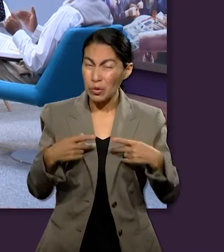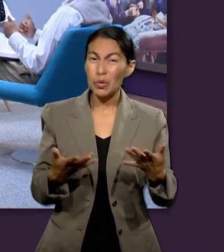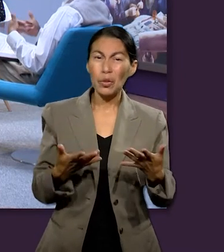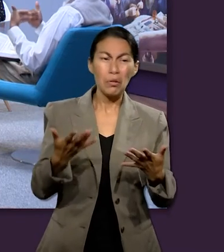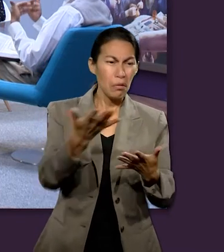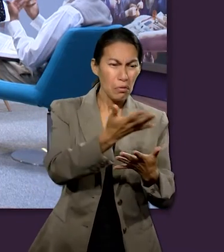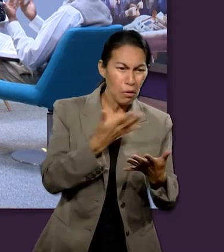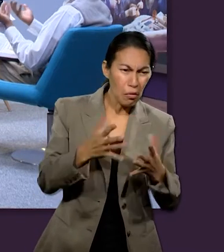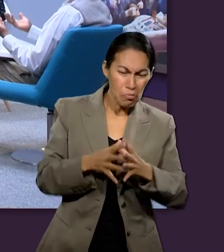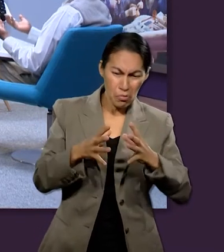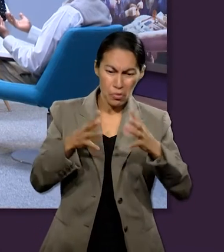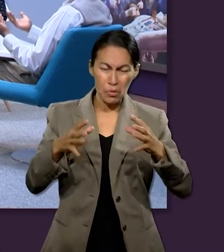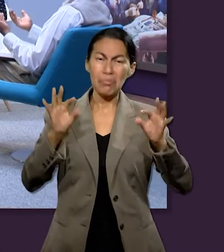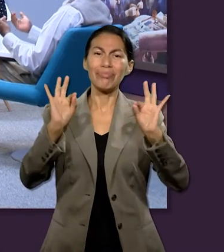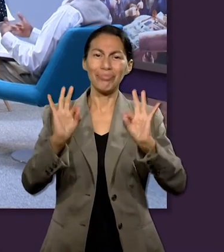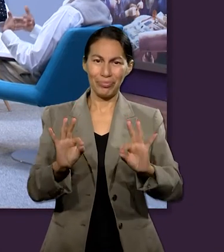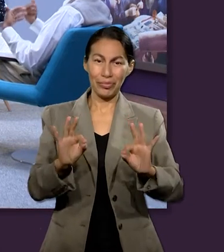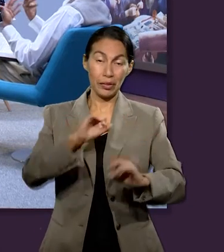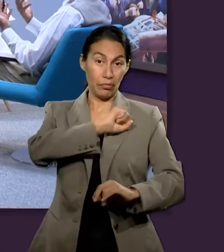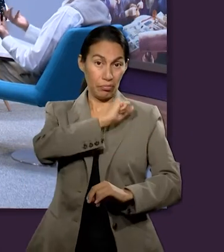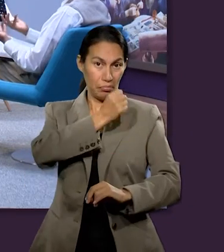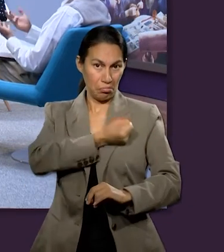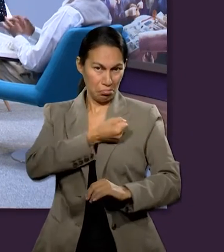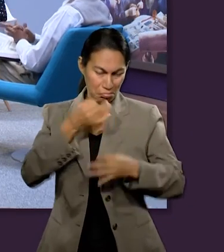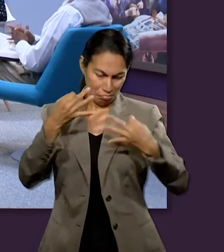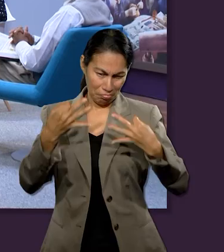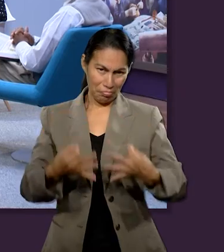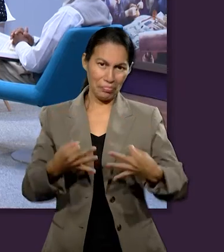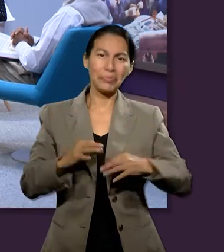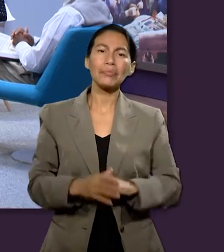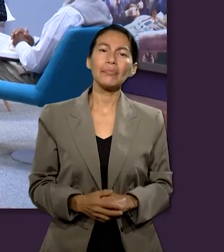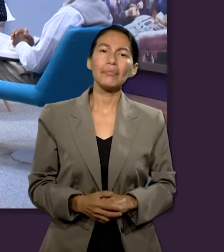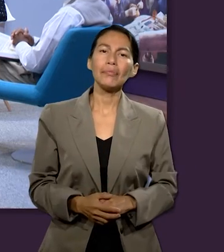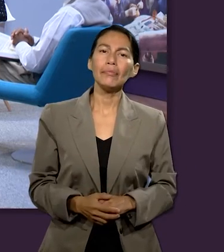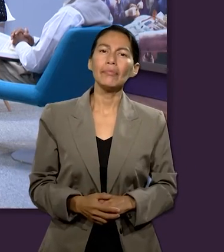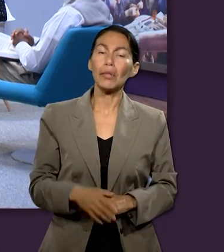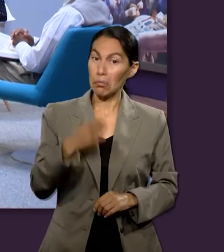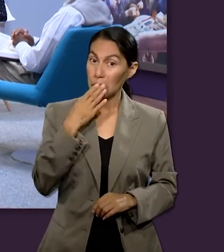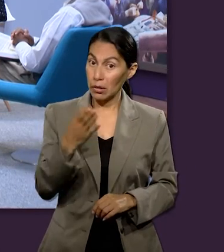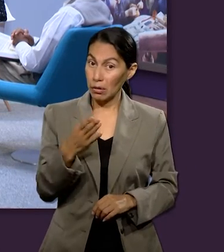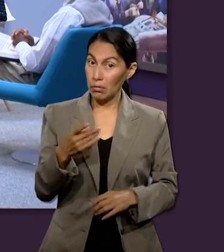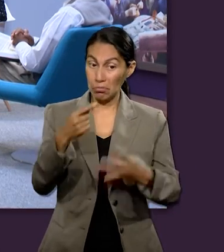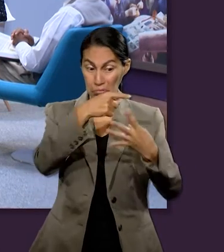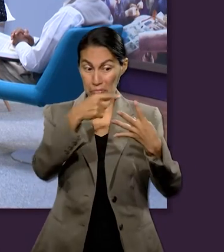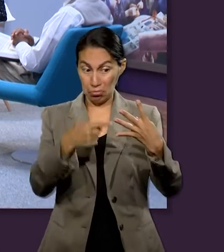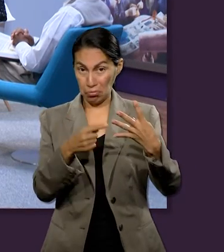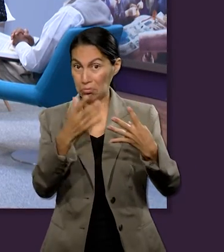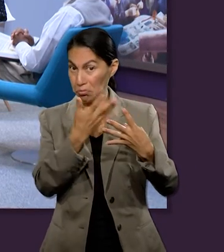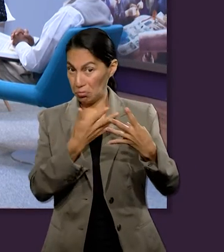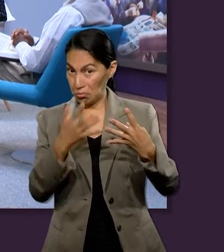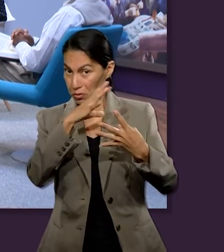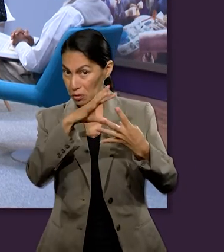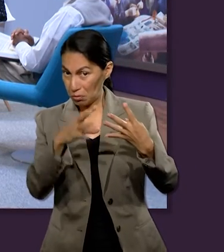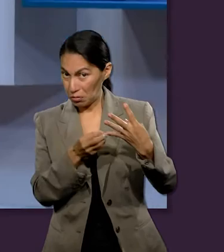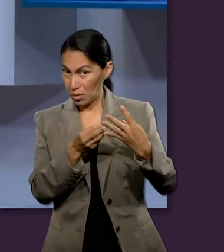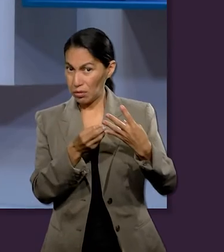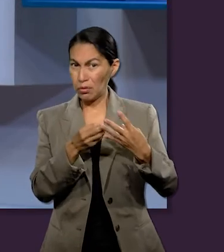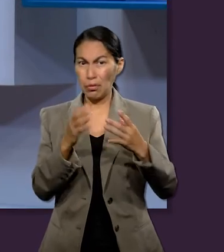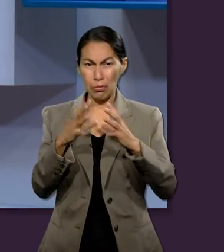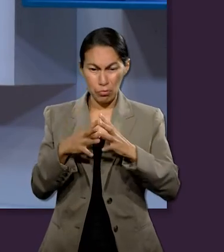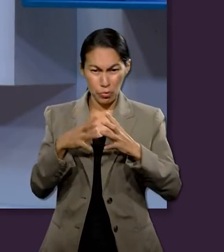persona puede alcanzar su desarrollo y también su salud. Muy bien. Y a partir de ese crecimiento,